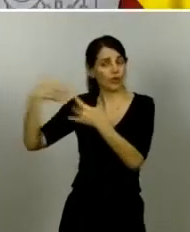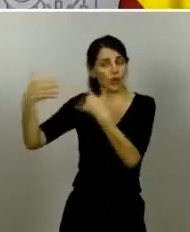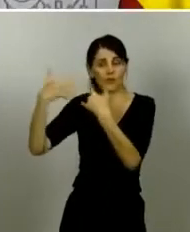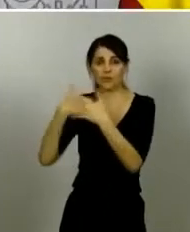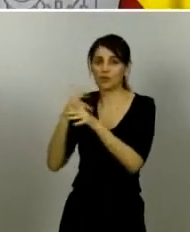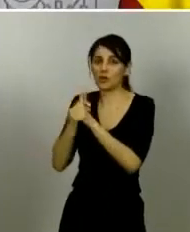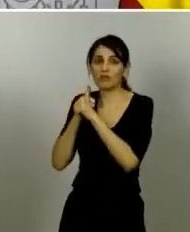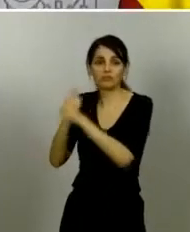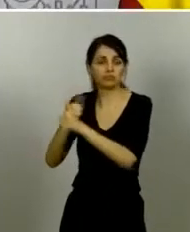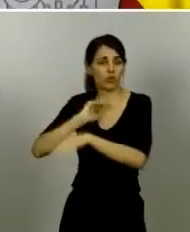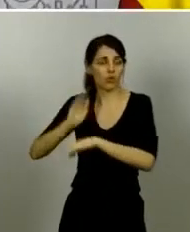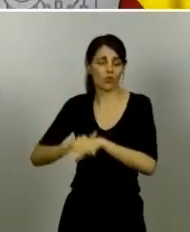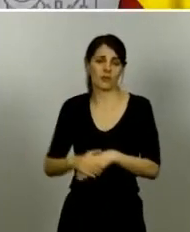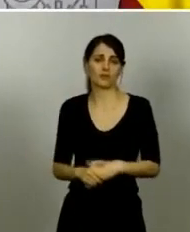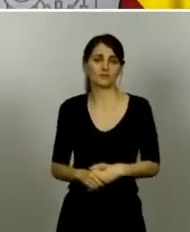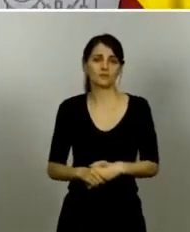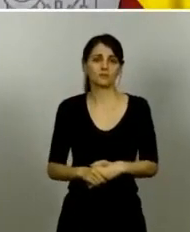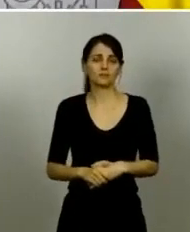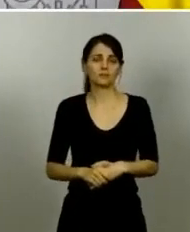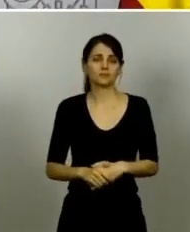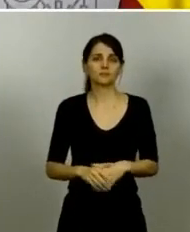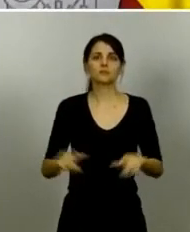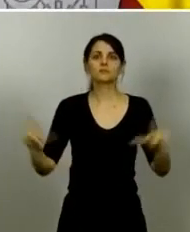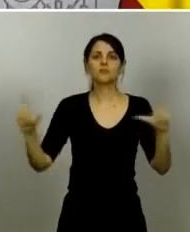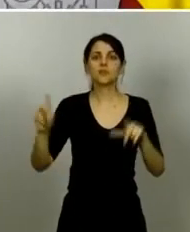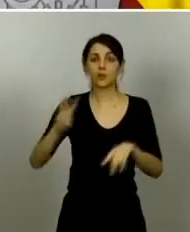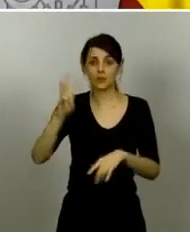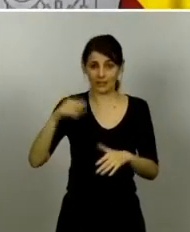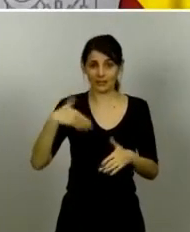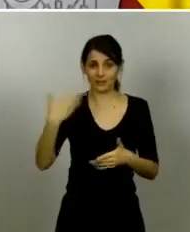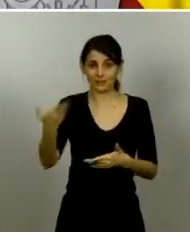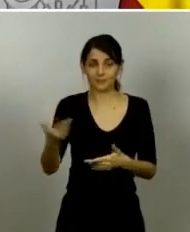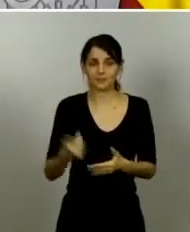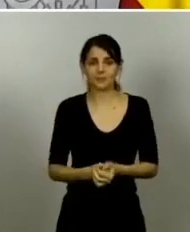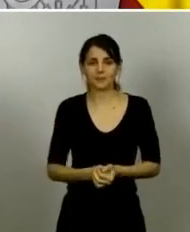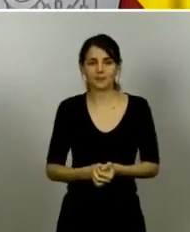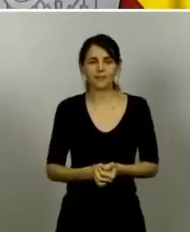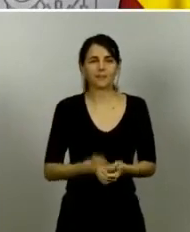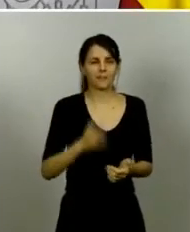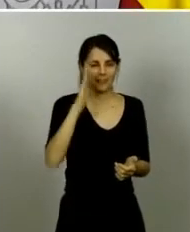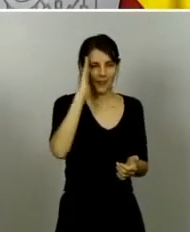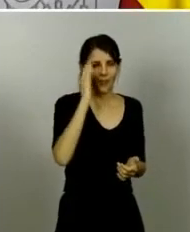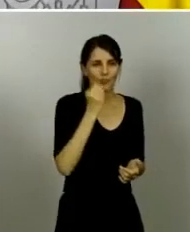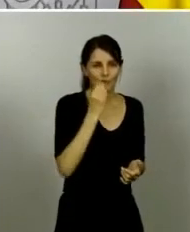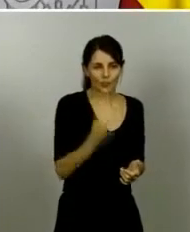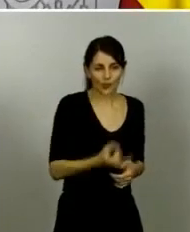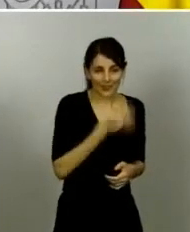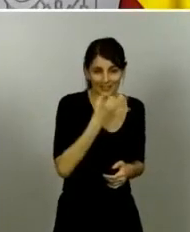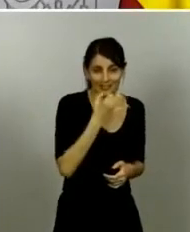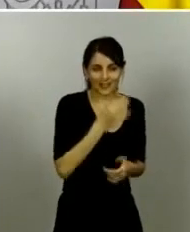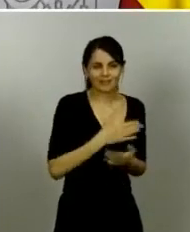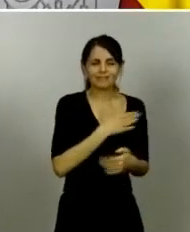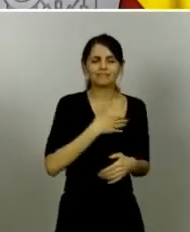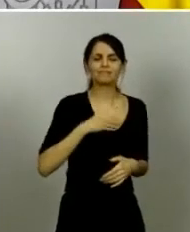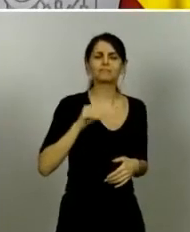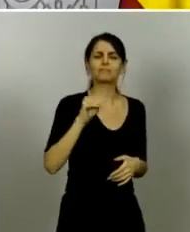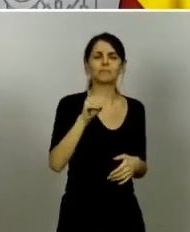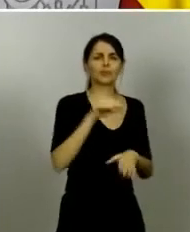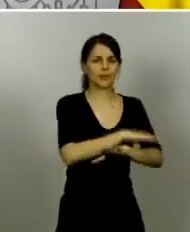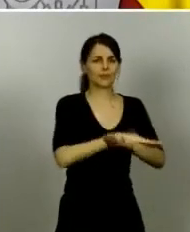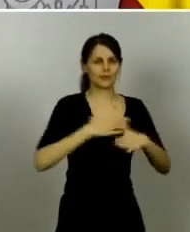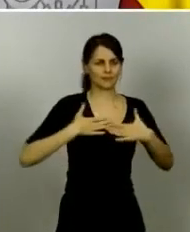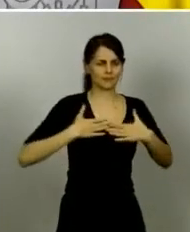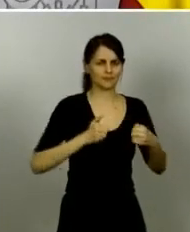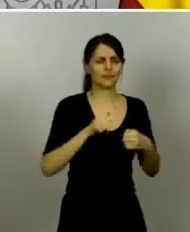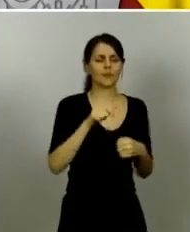TV3 adelante por favor ¿Qué tal? Buenas tardes soy Eva Pellegrí de TV3 le quería preguntar al ministro Oilla si la